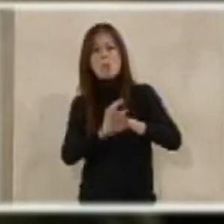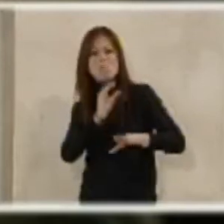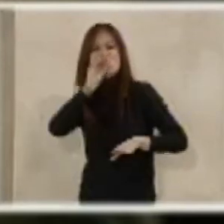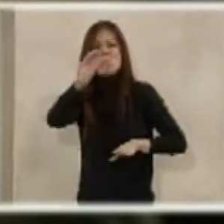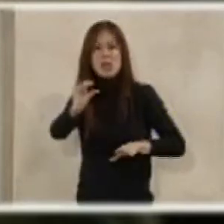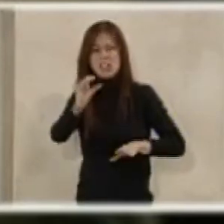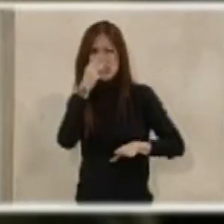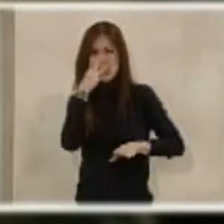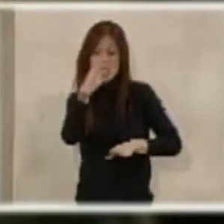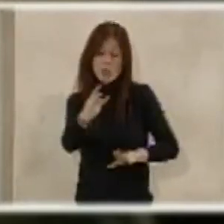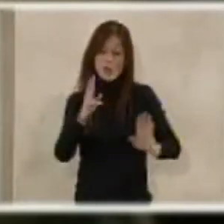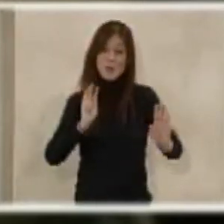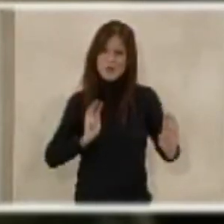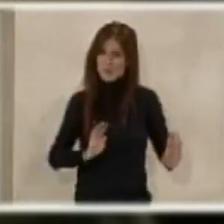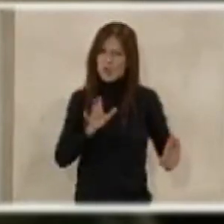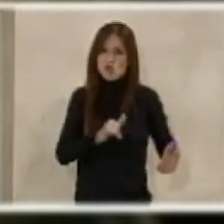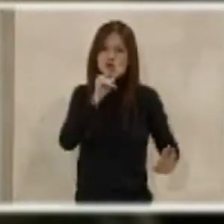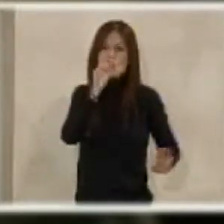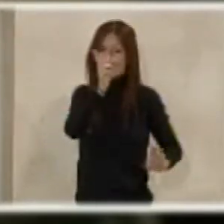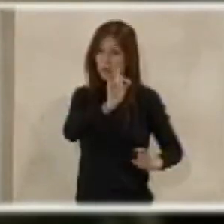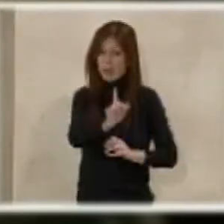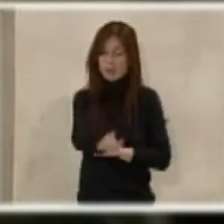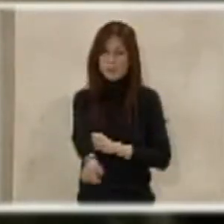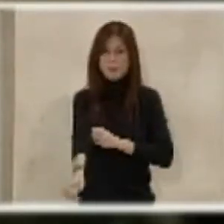en tres años. Esto es insuficiente.